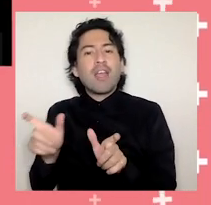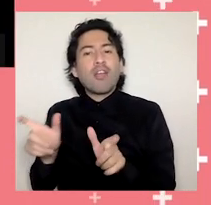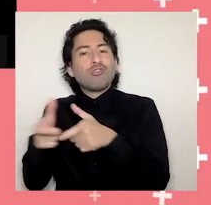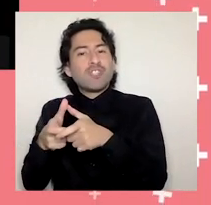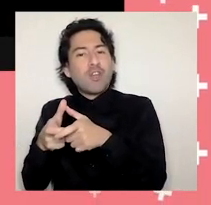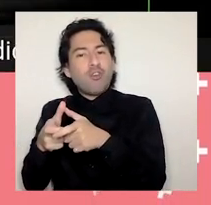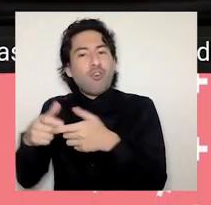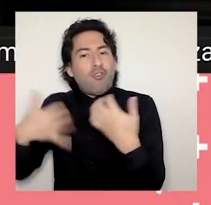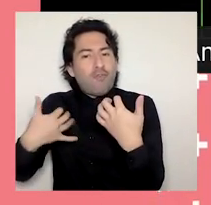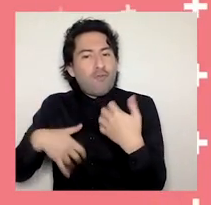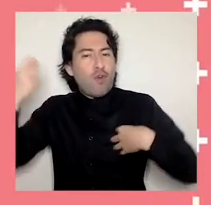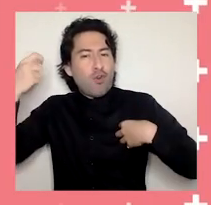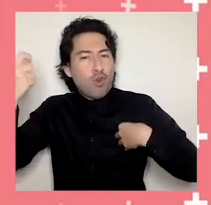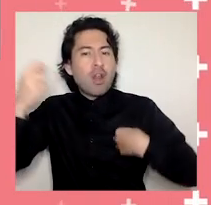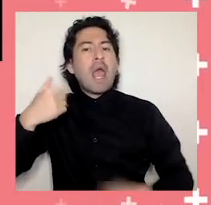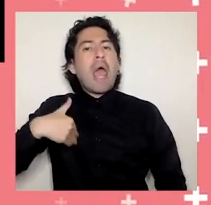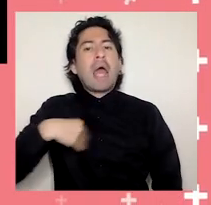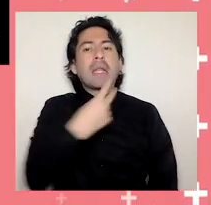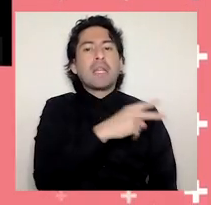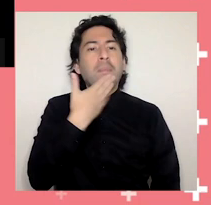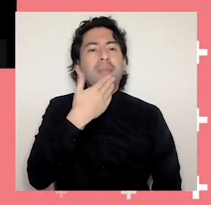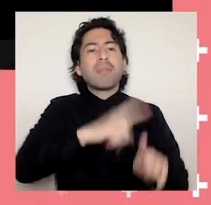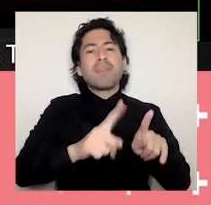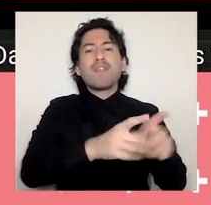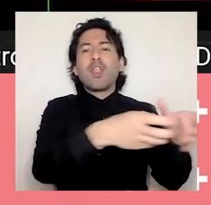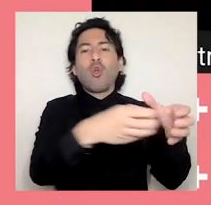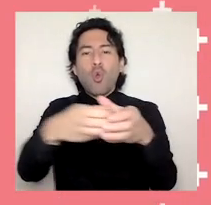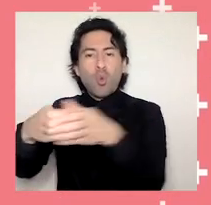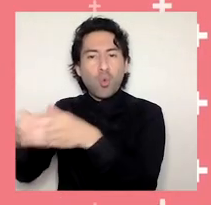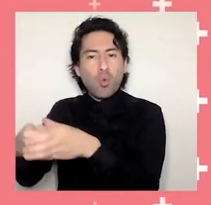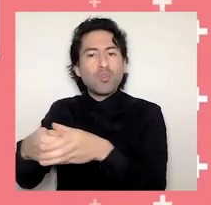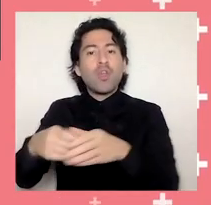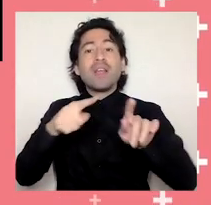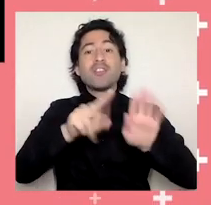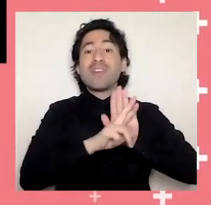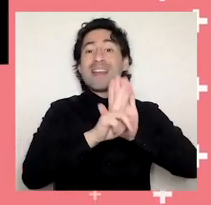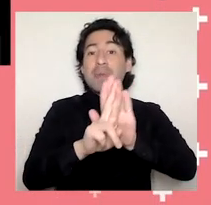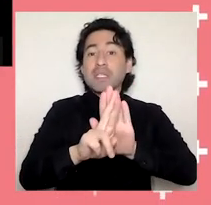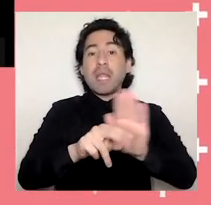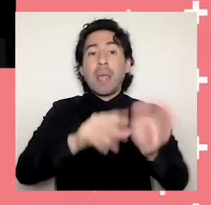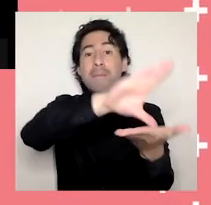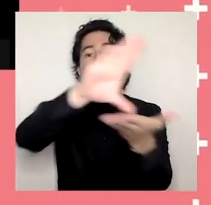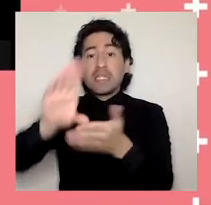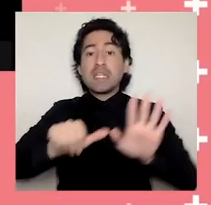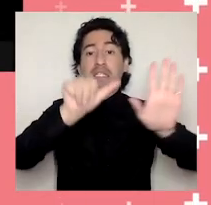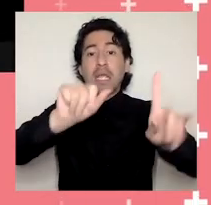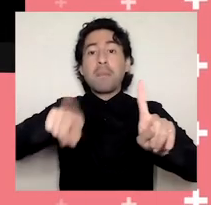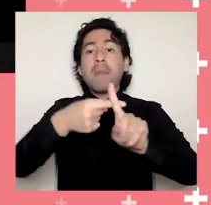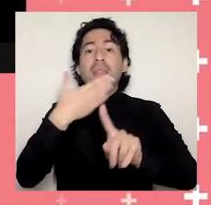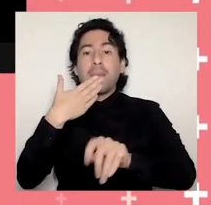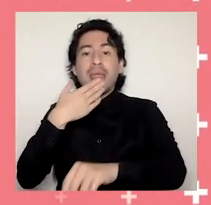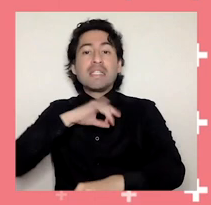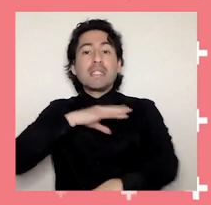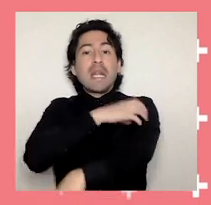Consejo de Folclor Argentino y la participación de conjuntos representativos de seis países y siete regiones de